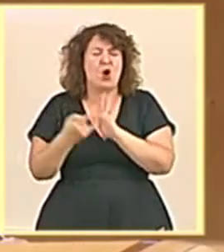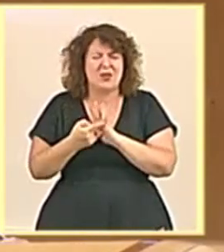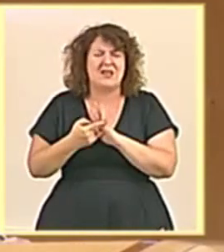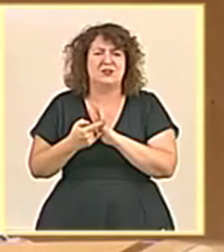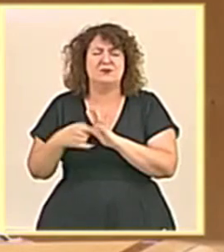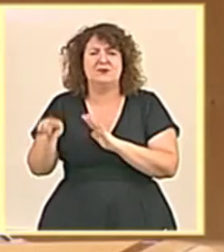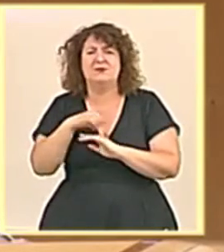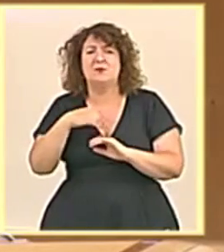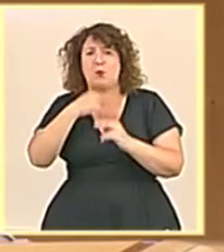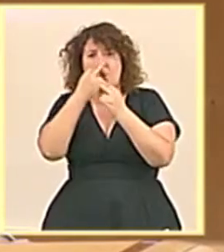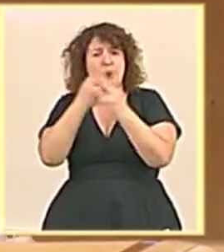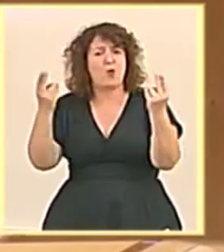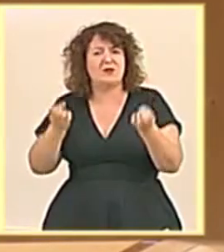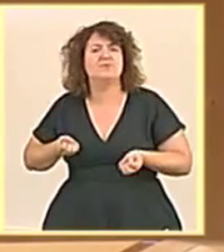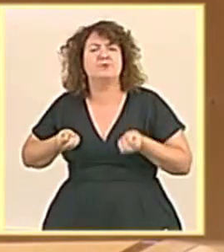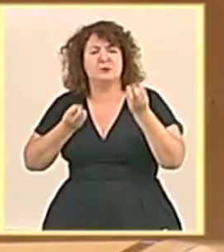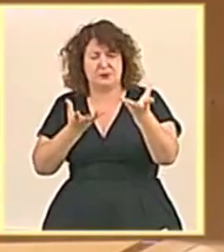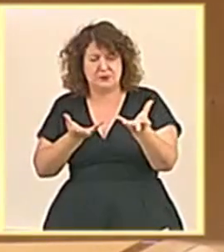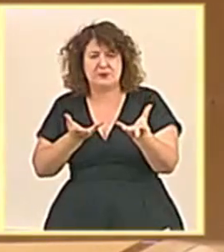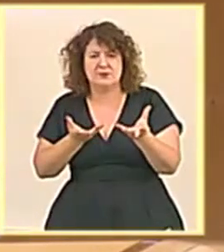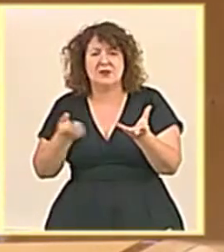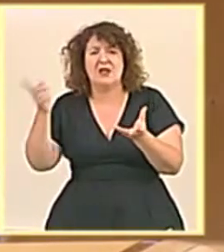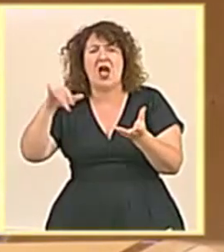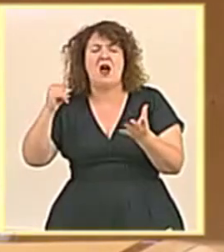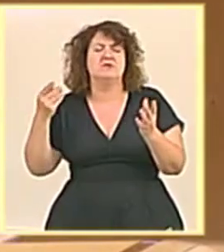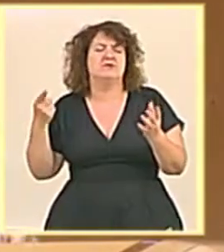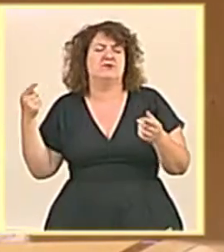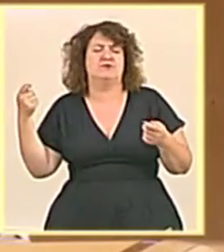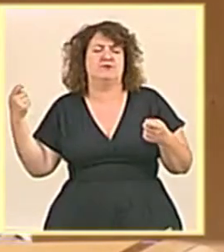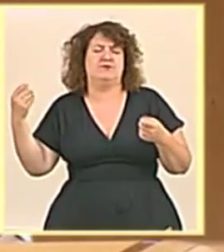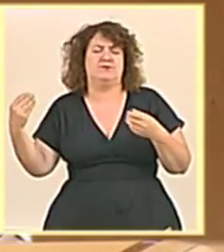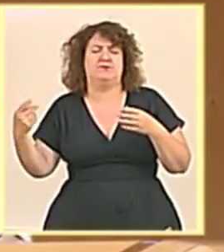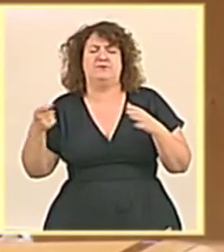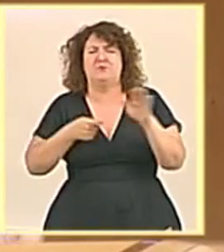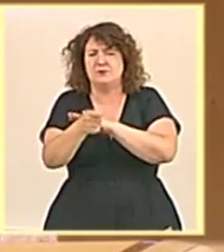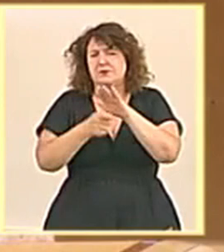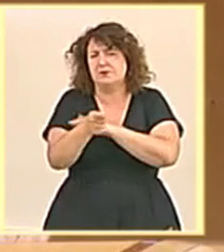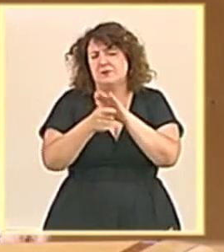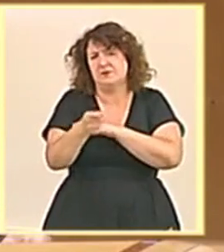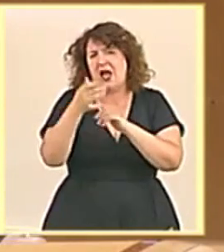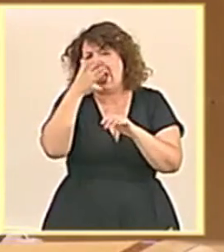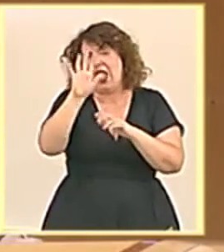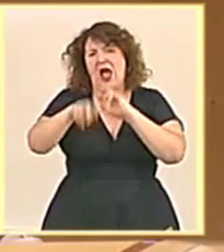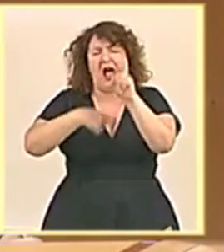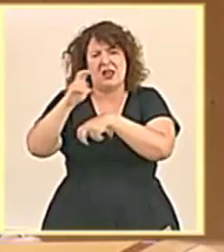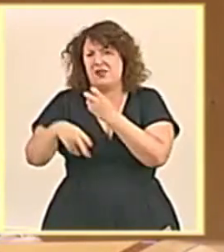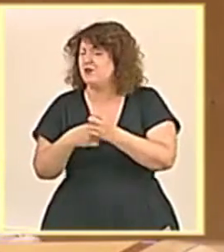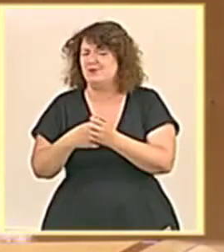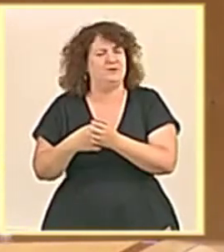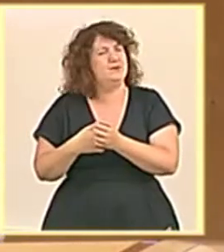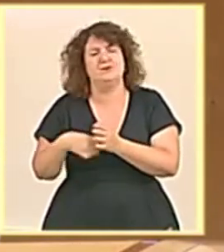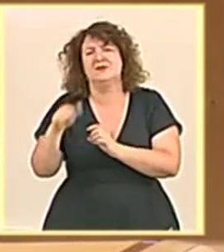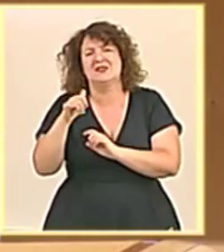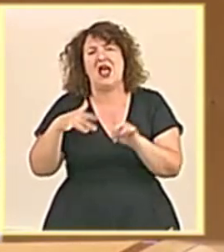se sometió a información pública y, a la vista de las alegaciones presentadas, se hizo necesario pasar de una